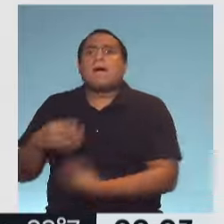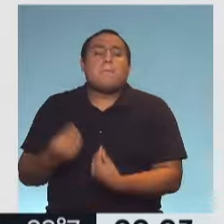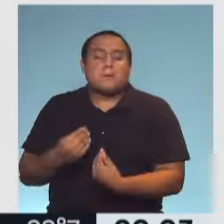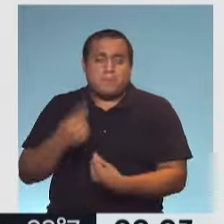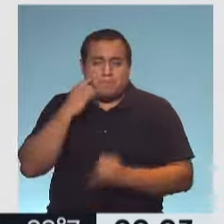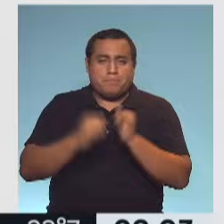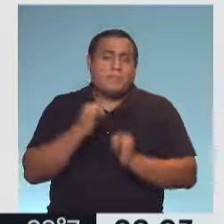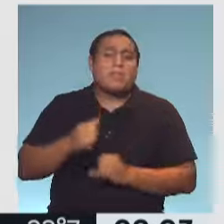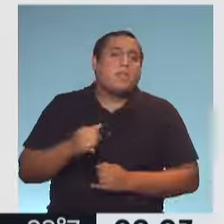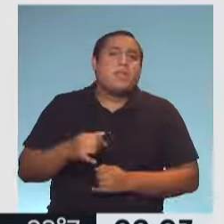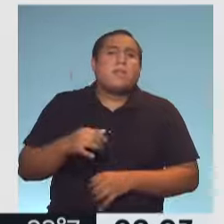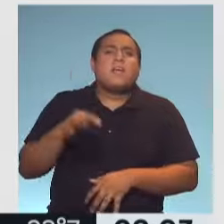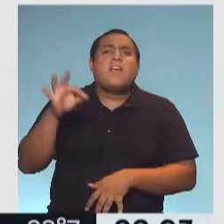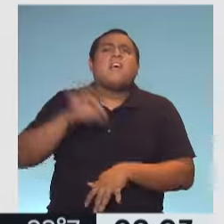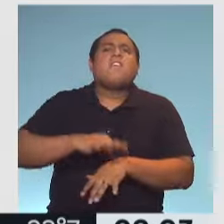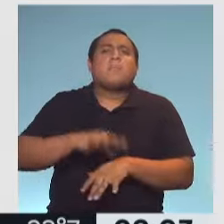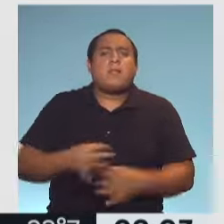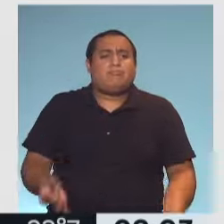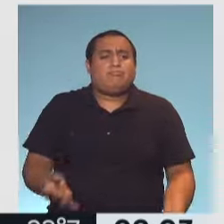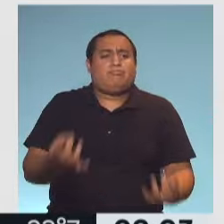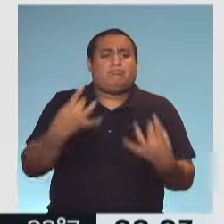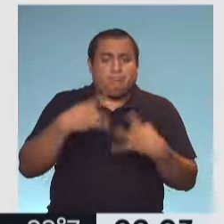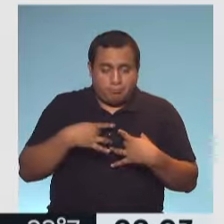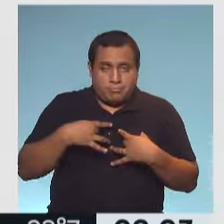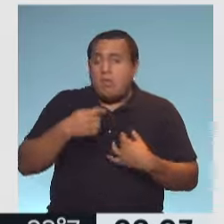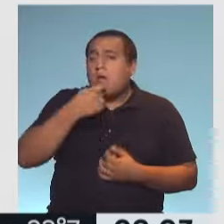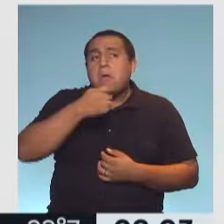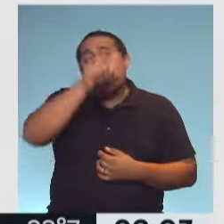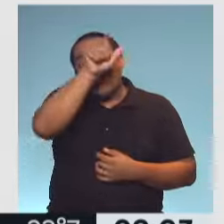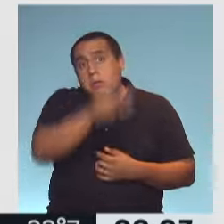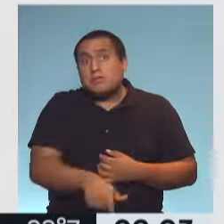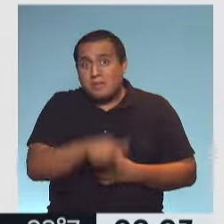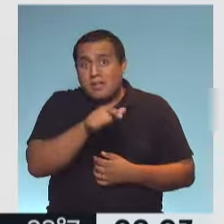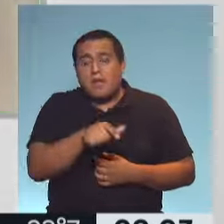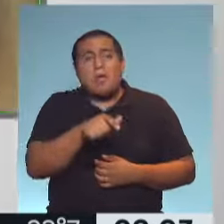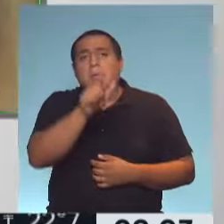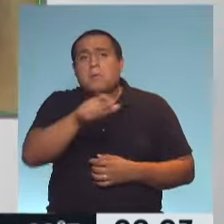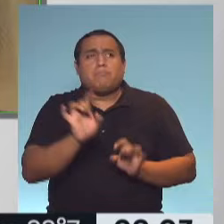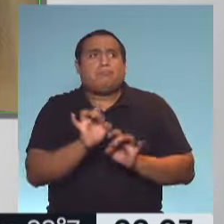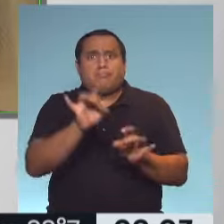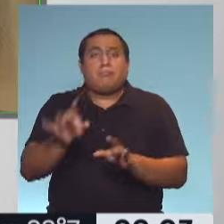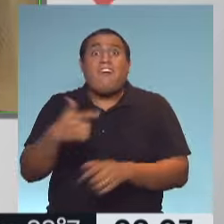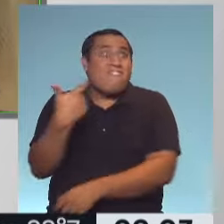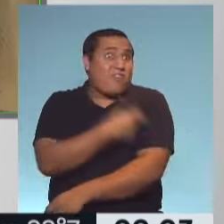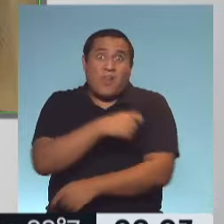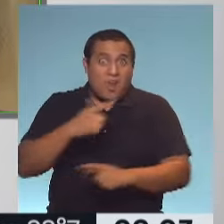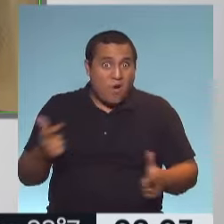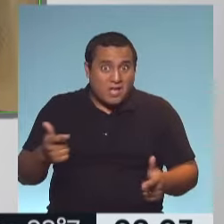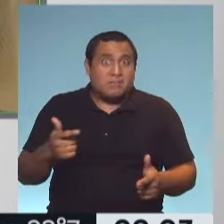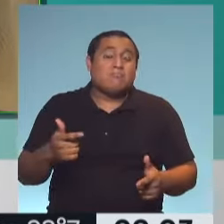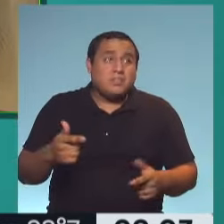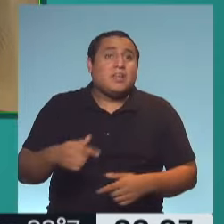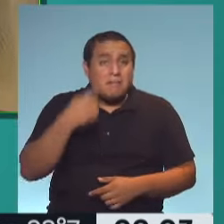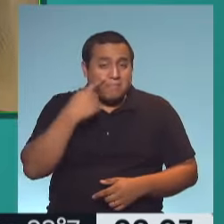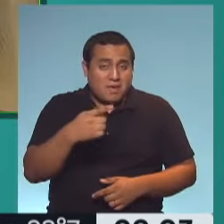de la enfermedad, o sea, qué es que sucedería en una persona o en la población cuando no hay vacunas, vemos que en una proporción de